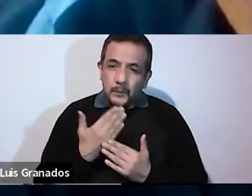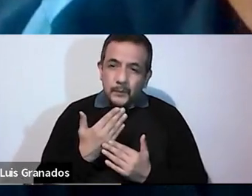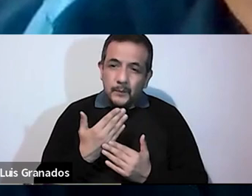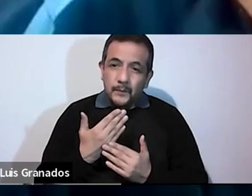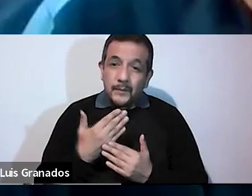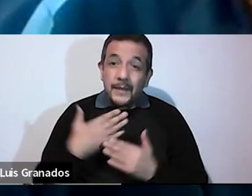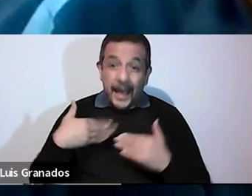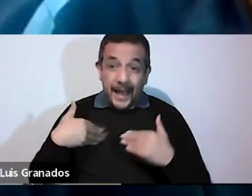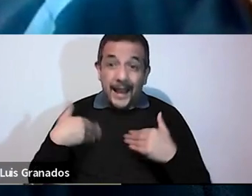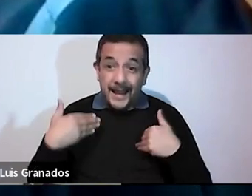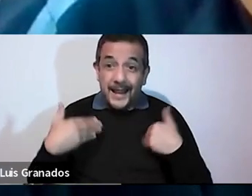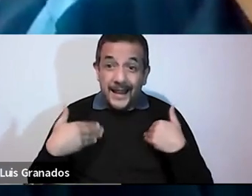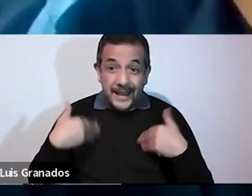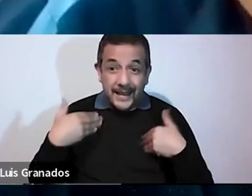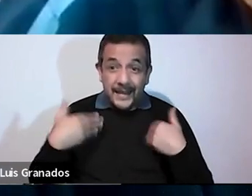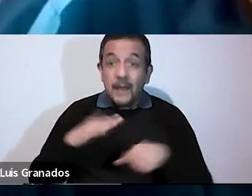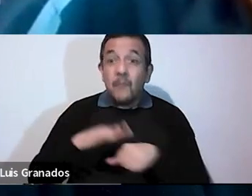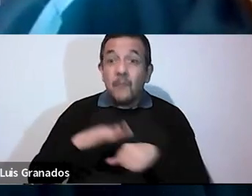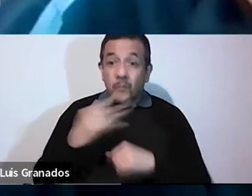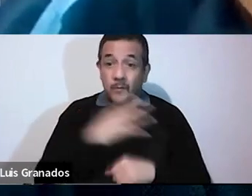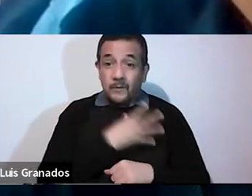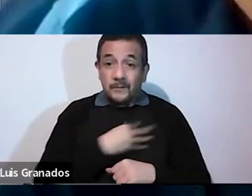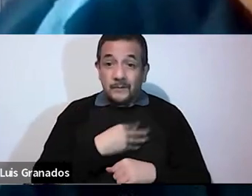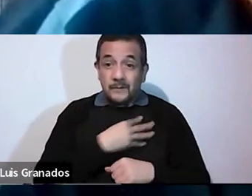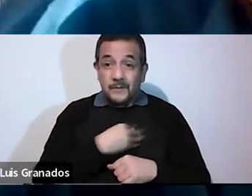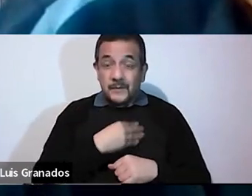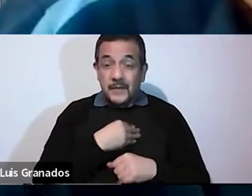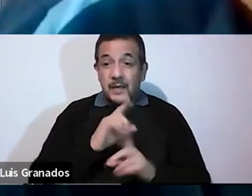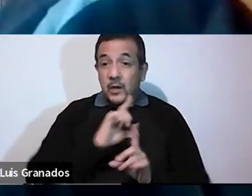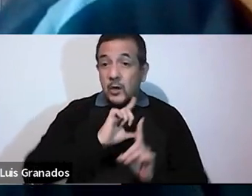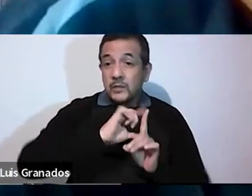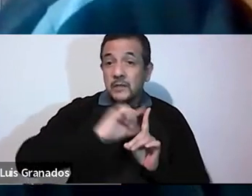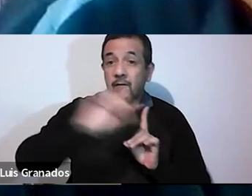alegría de que finalmente ese hijo perdido regresó a casa.